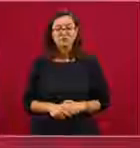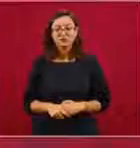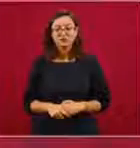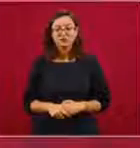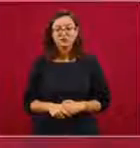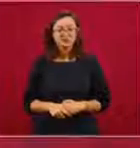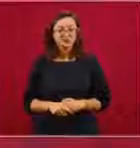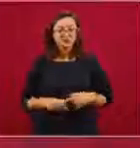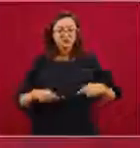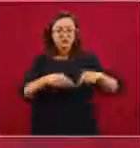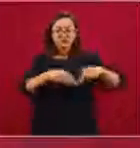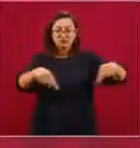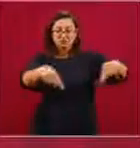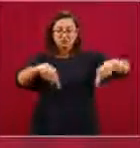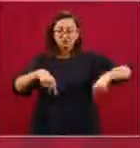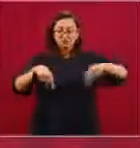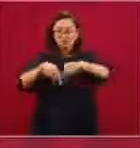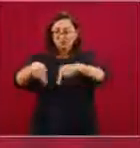bien separadas.